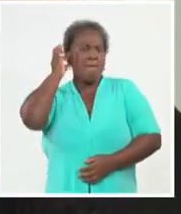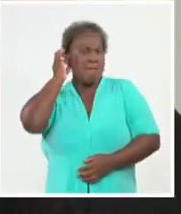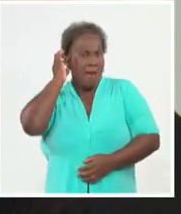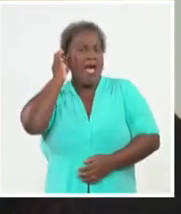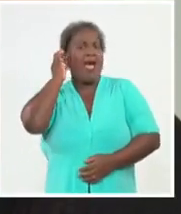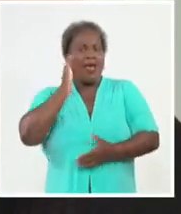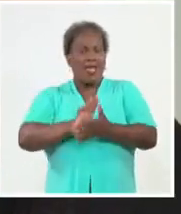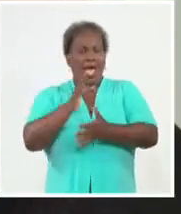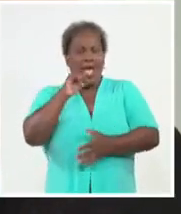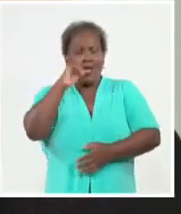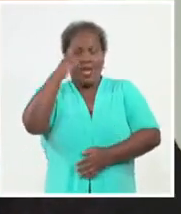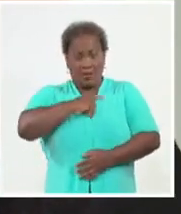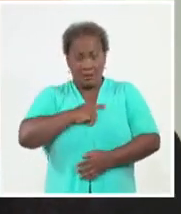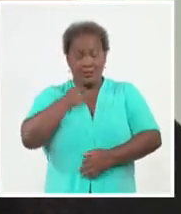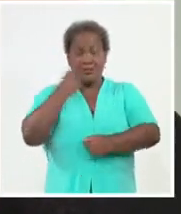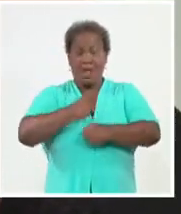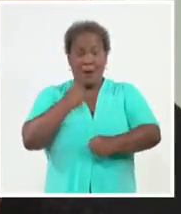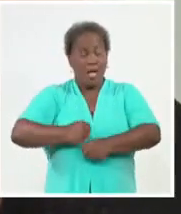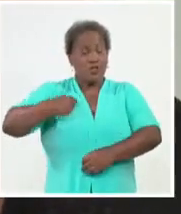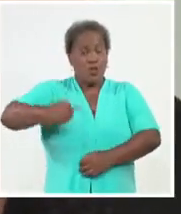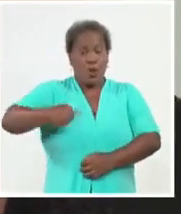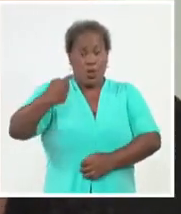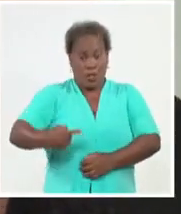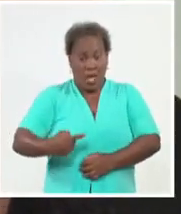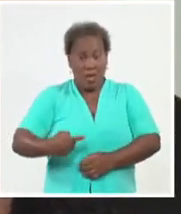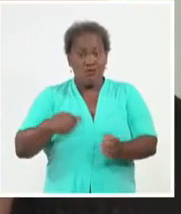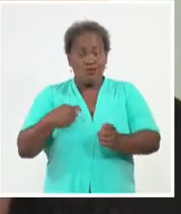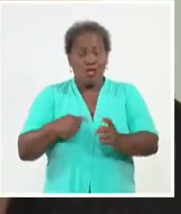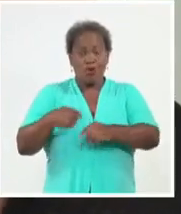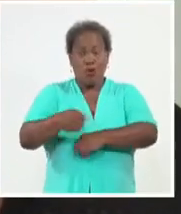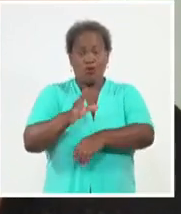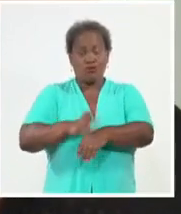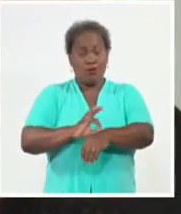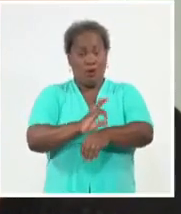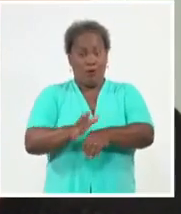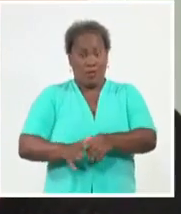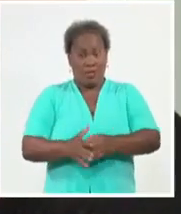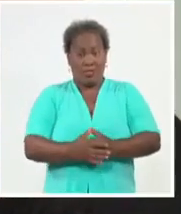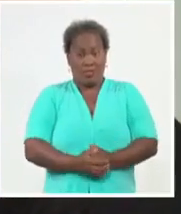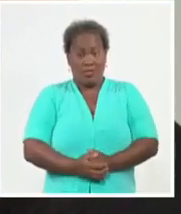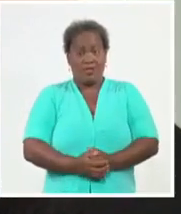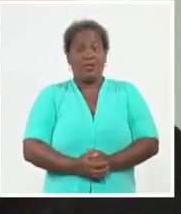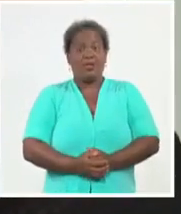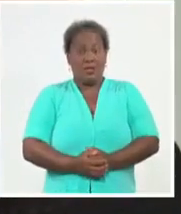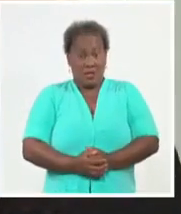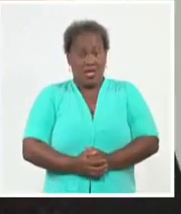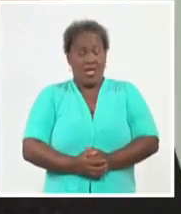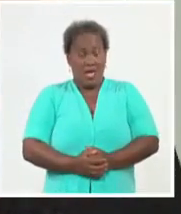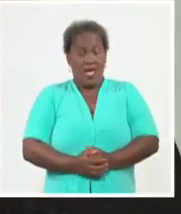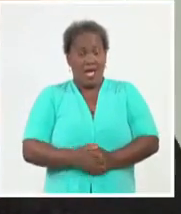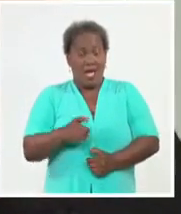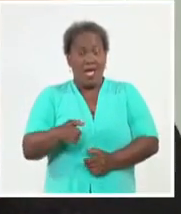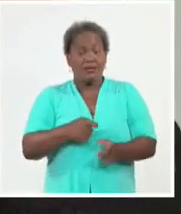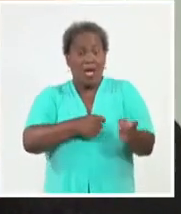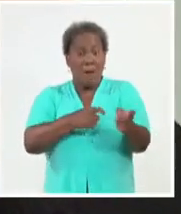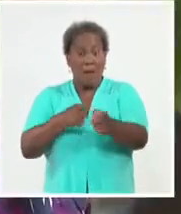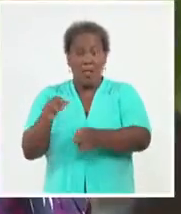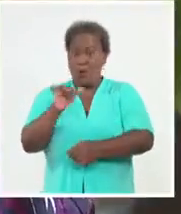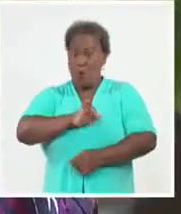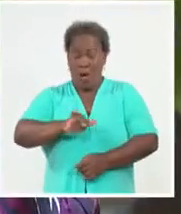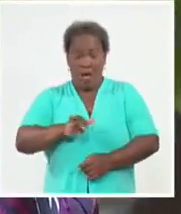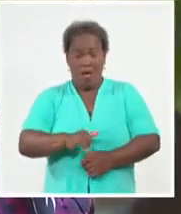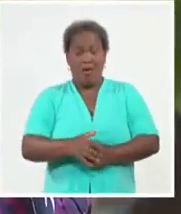que se exponen todos los días, exponen su vida, porque no solamente es poner la vida ante las balas, sino ante esta pandemia.